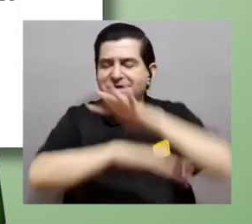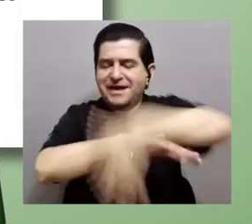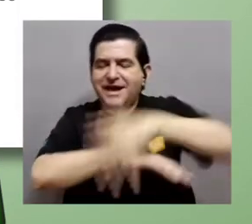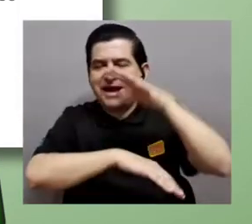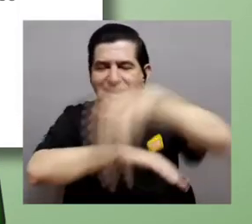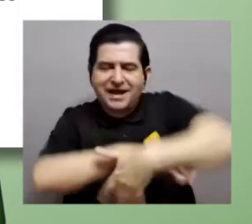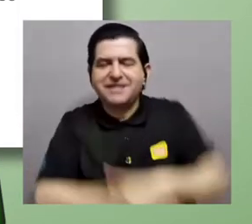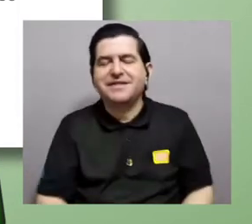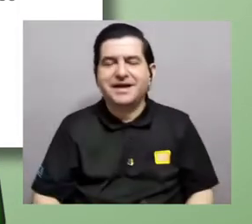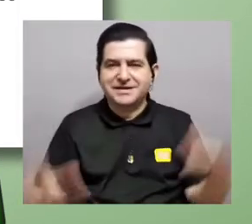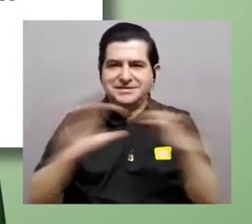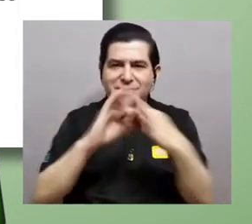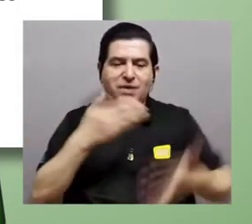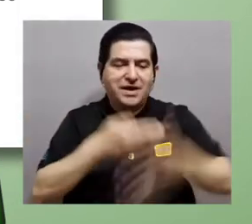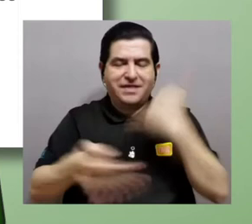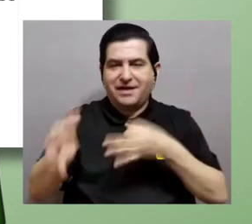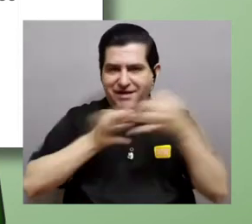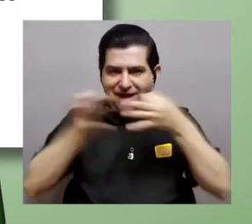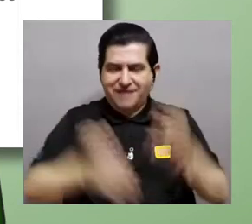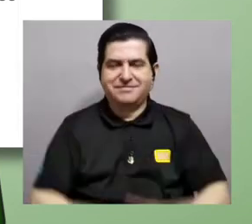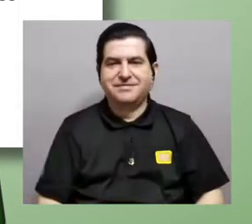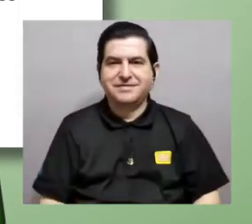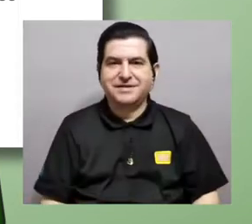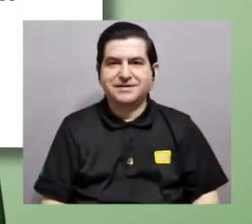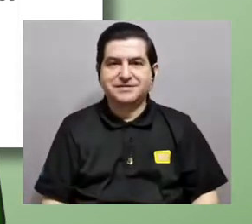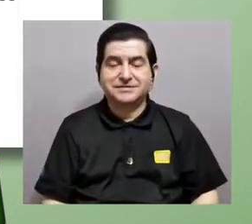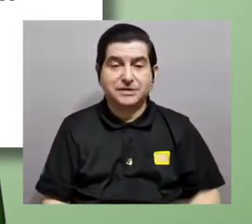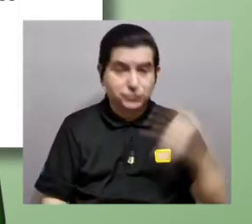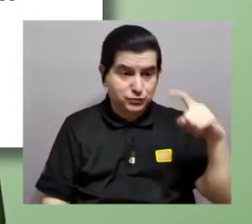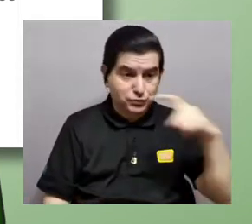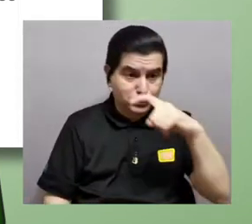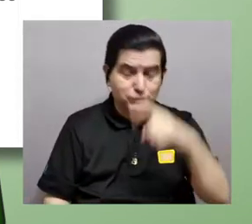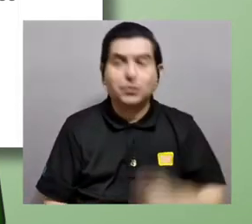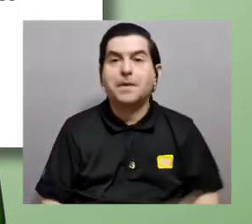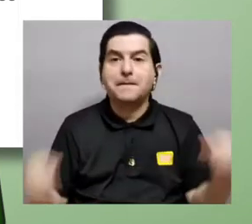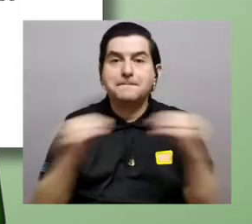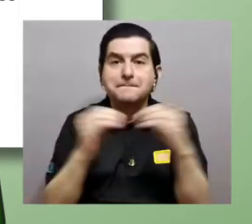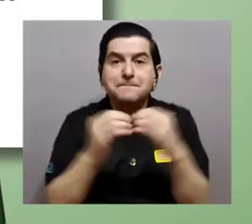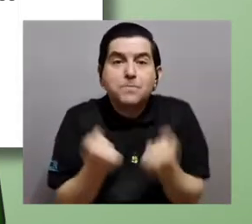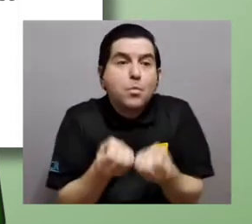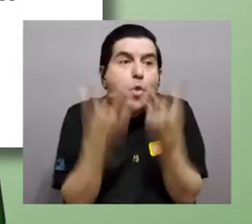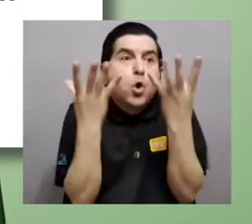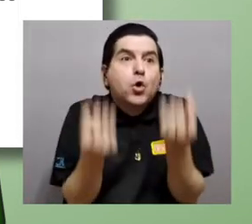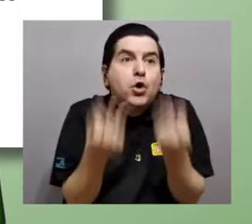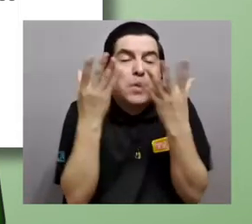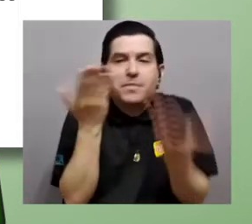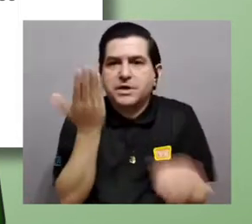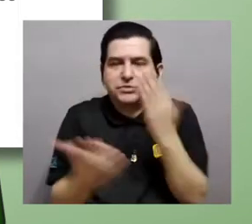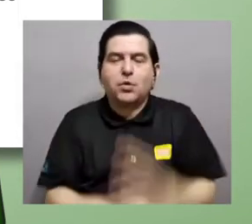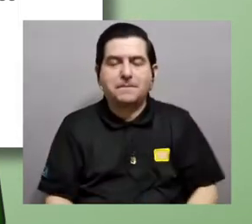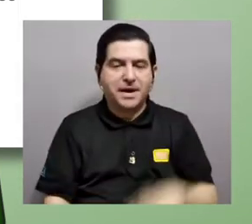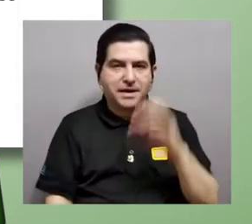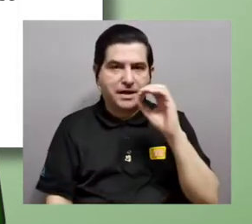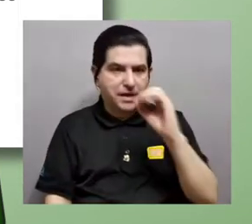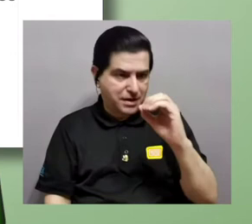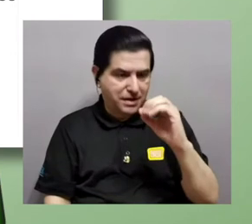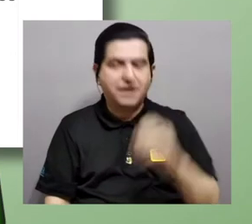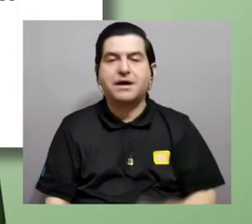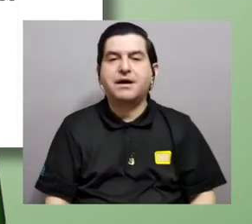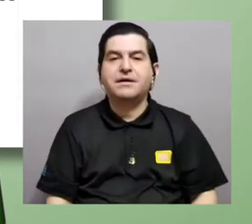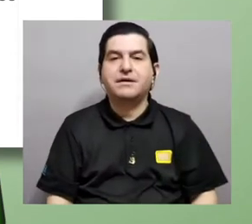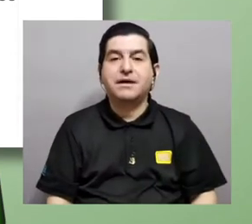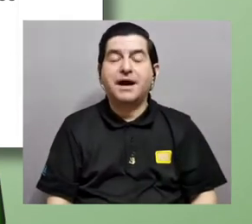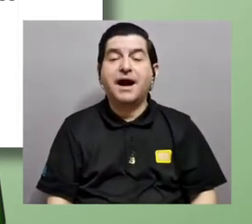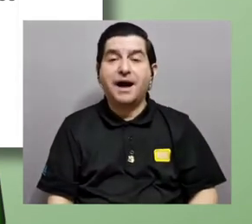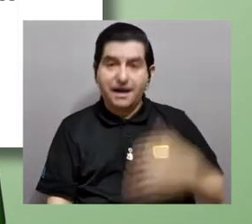que les he estado mencionando. Los espermatozoides son mucho más abundantes que los zógros y por lo tanto los